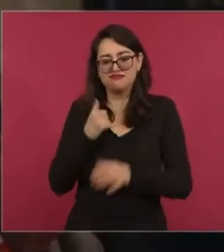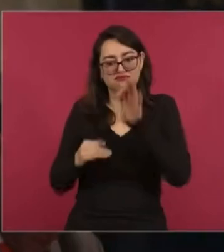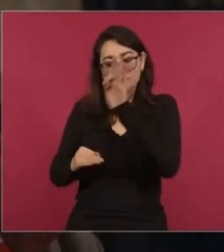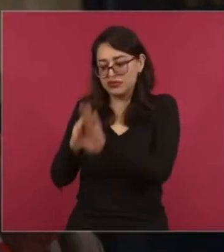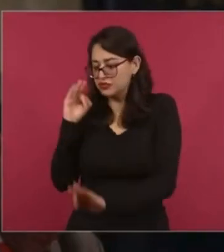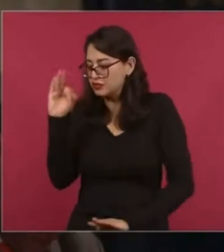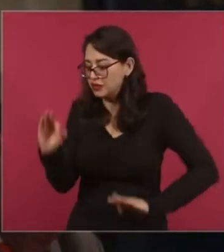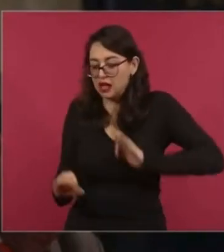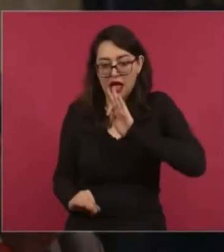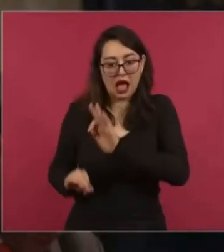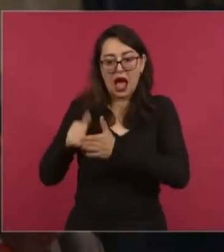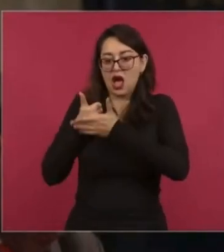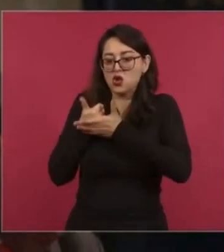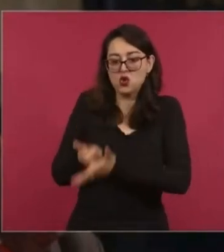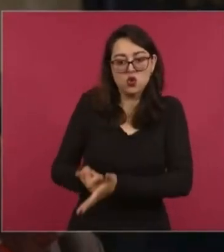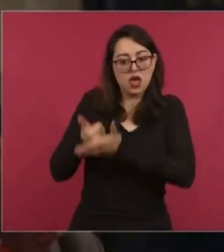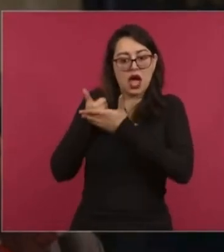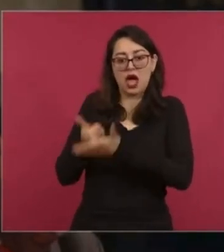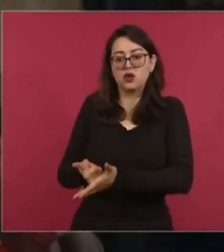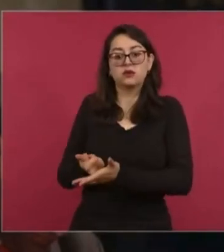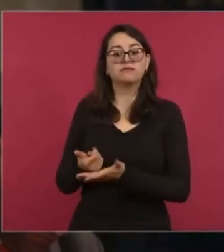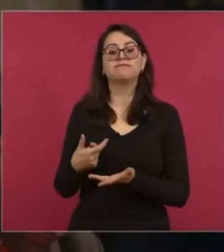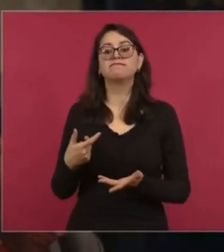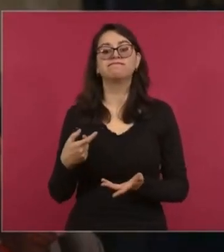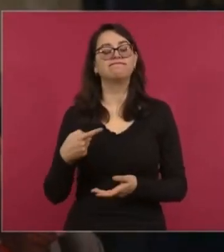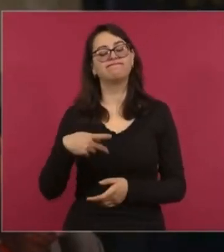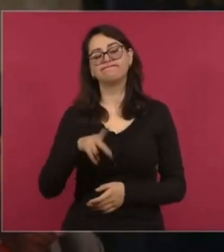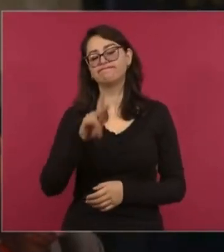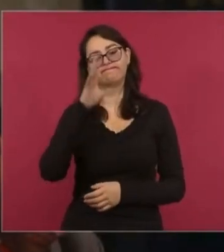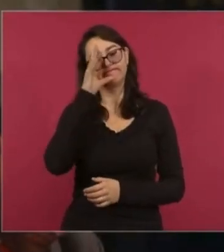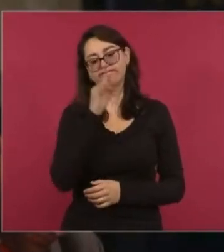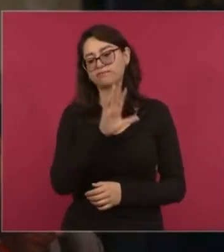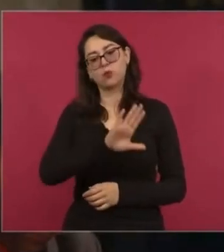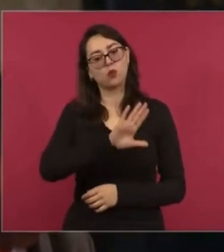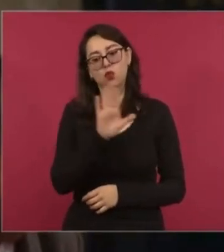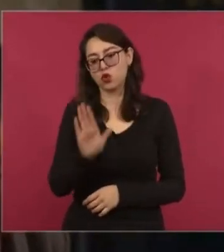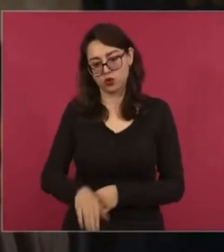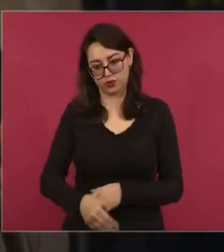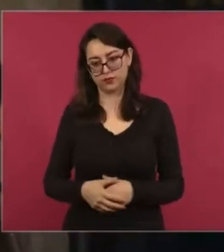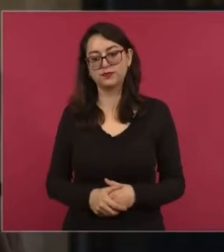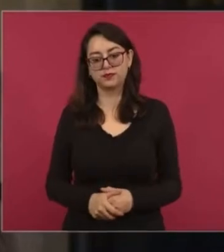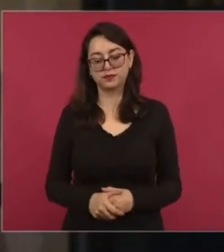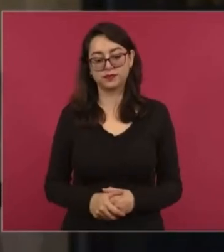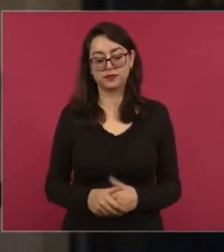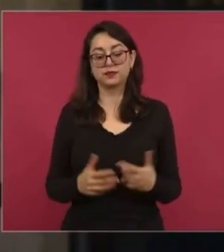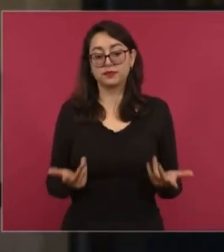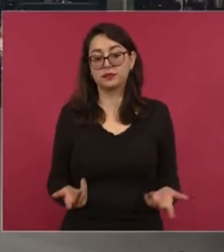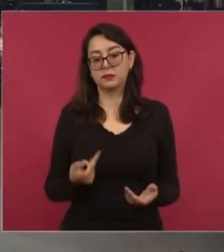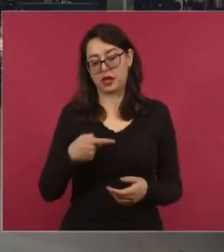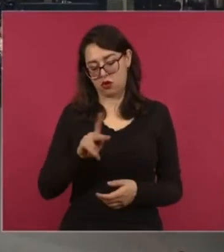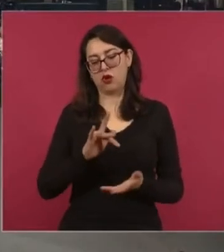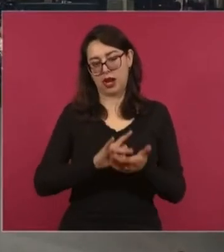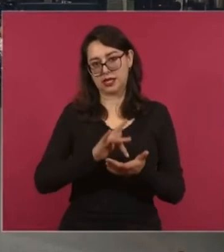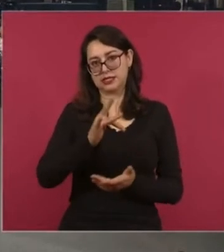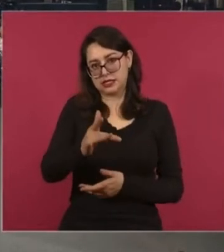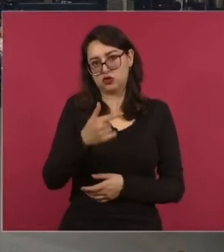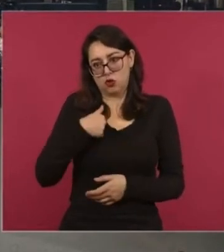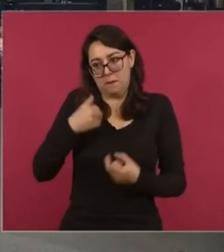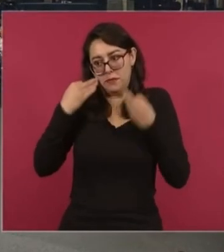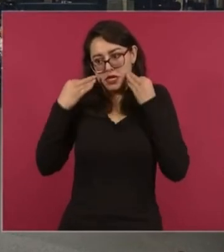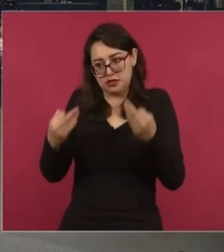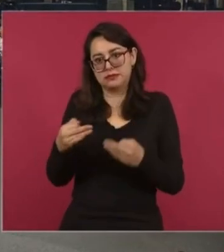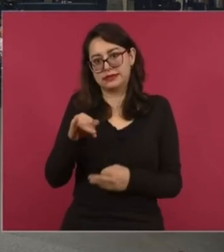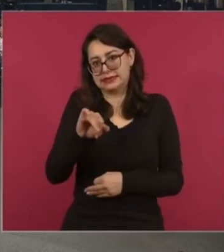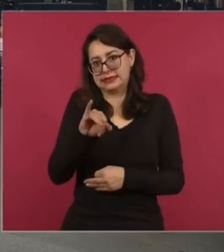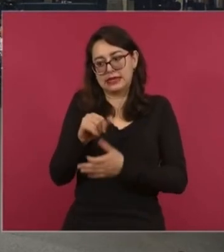Ellos intervinieron, estos doctores, pero desgraciadamente falleció. Y bueno, esto era lo que yo le quiero pedir, presidente. Y